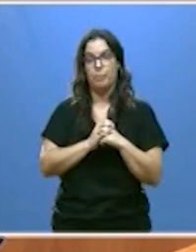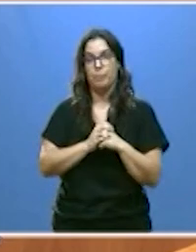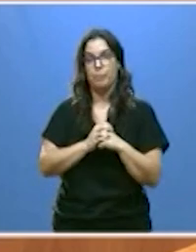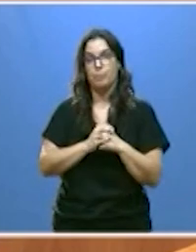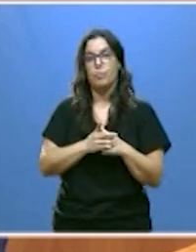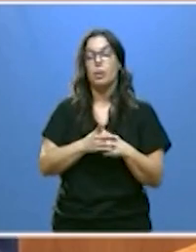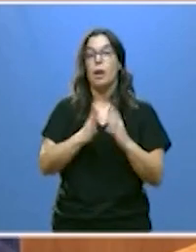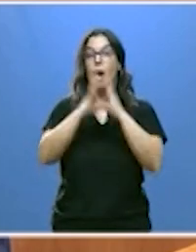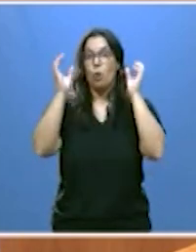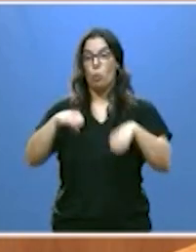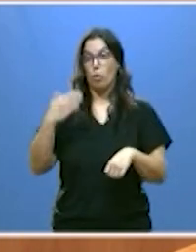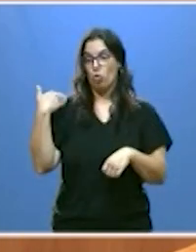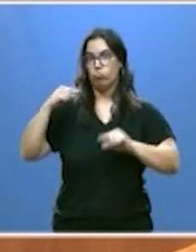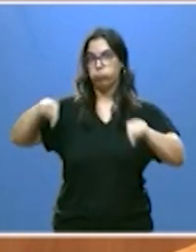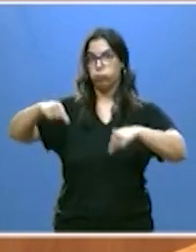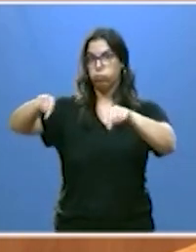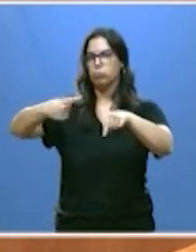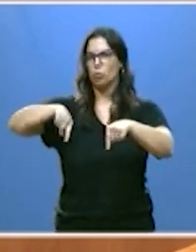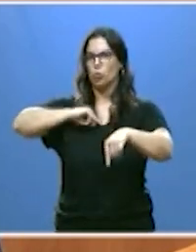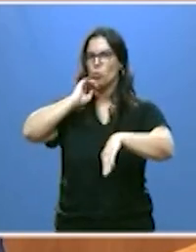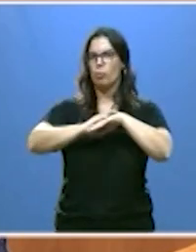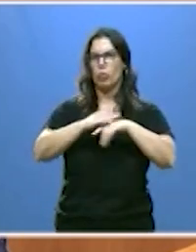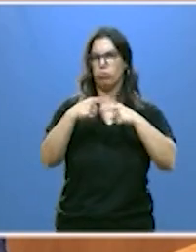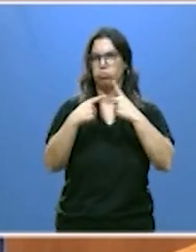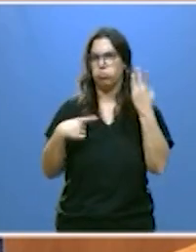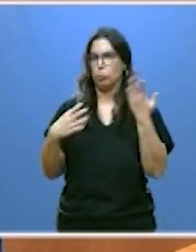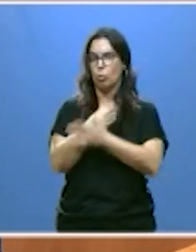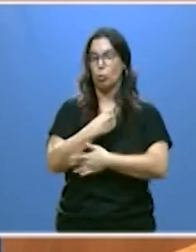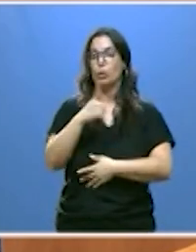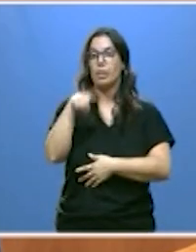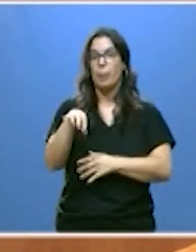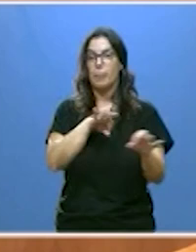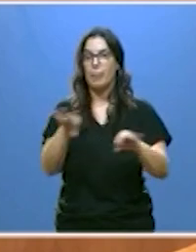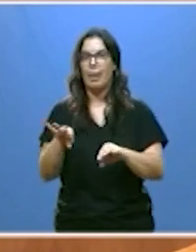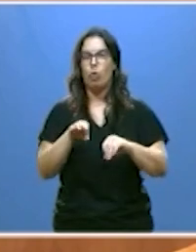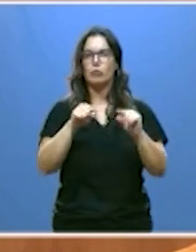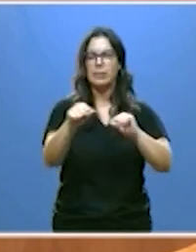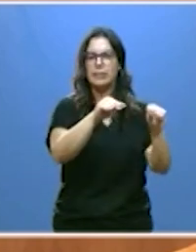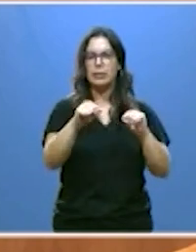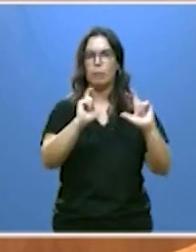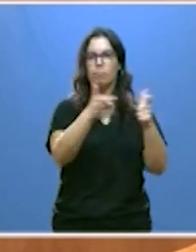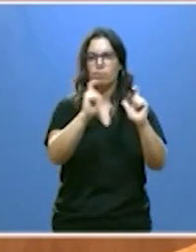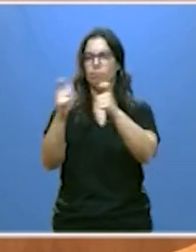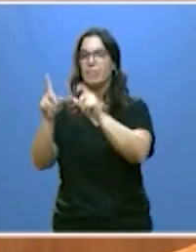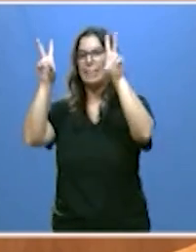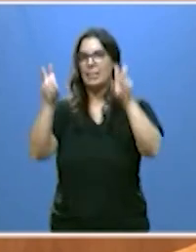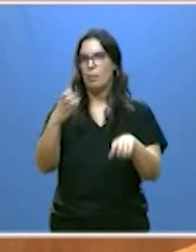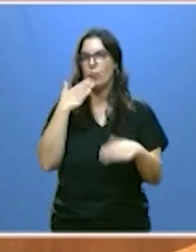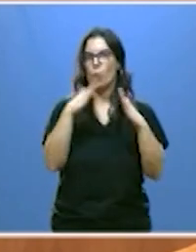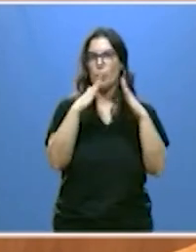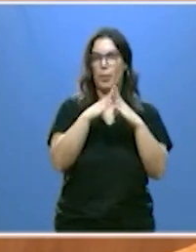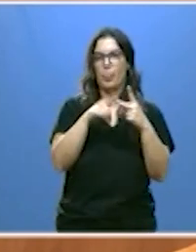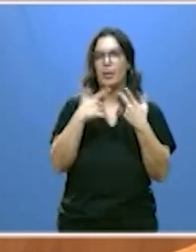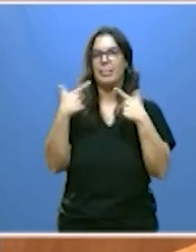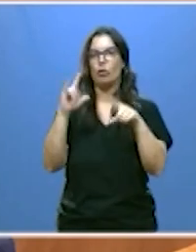cumpliendo los acuerdos suscritos y tenemos en marcha mesas en distintas materias como vivienda, sector